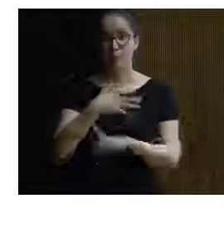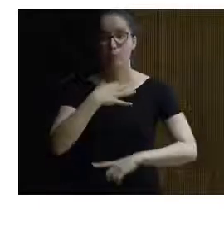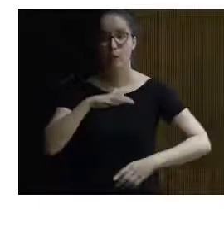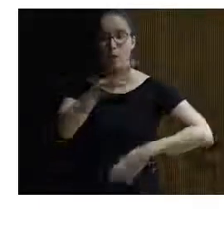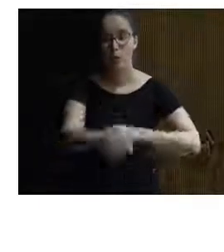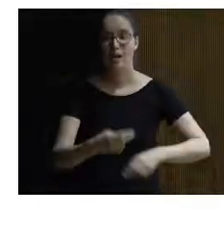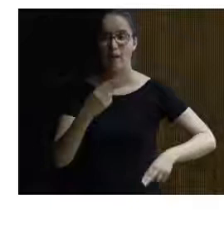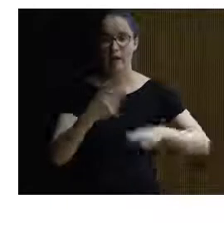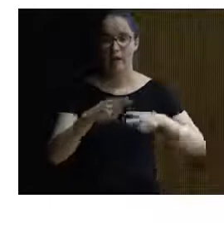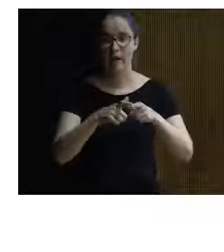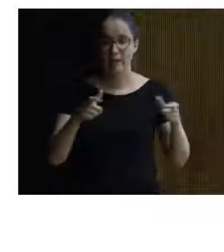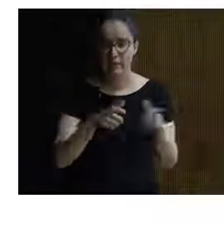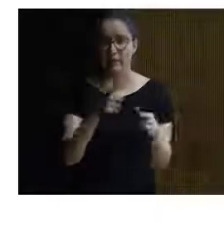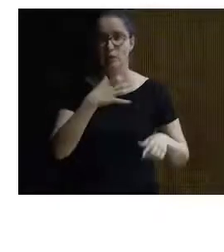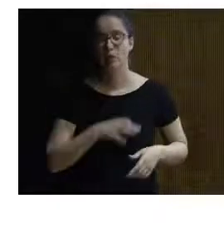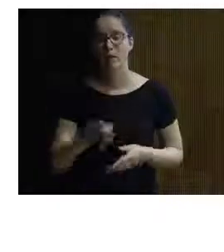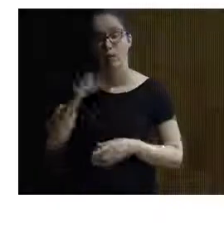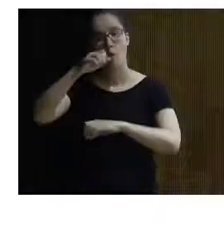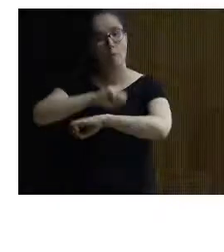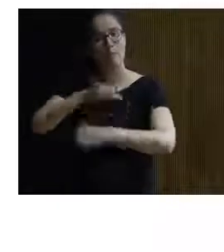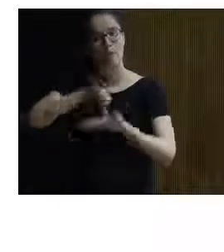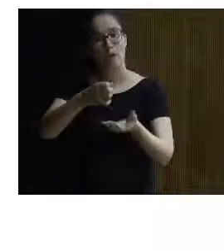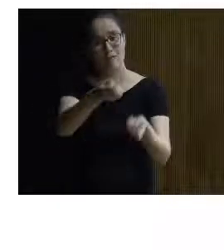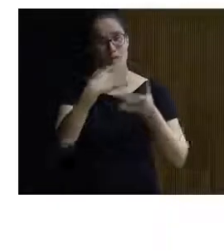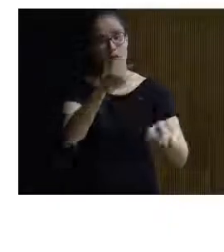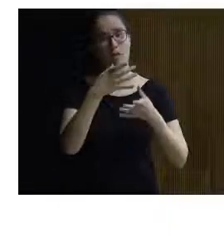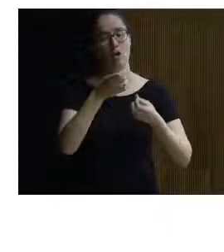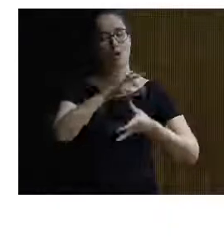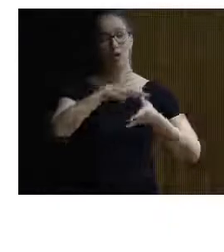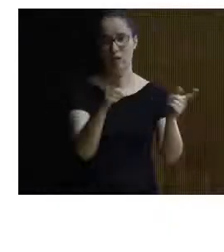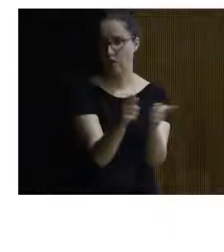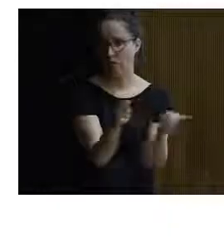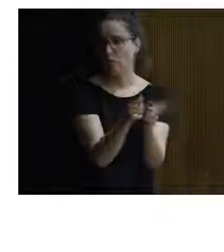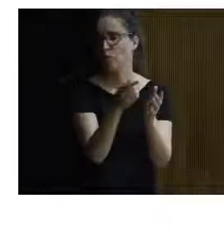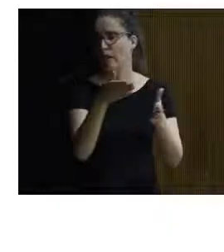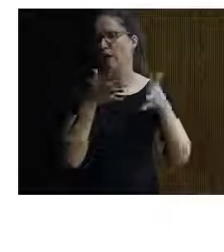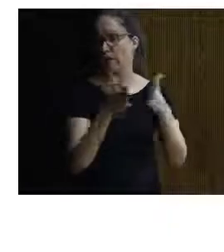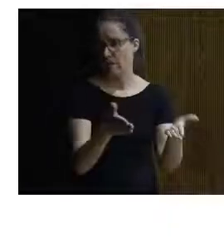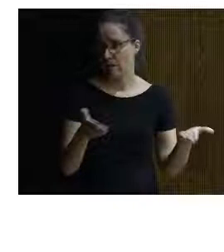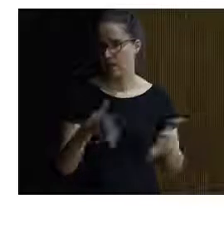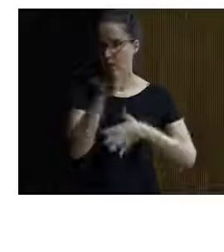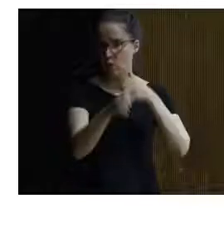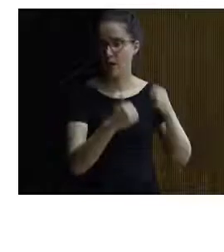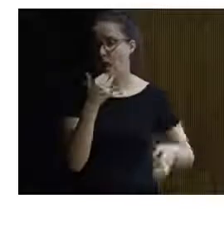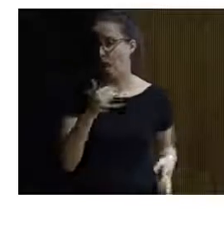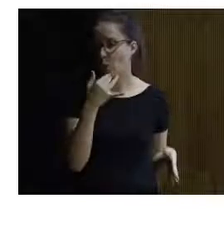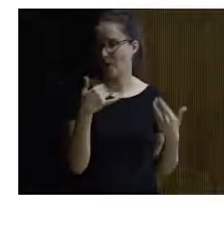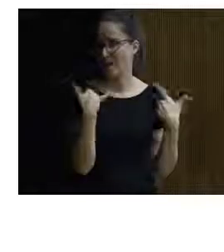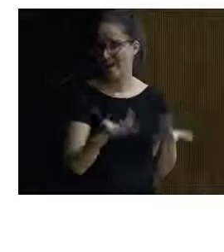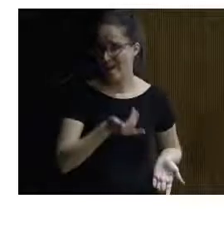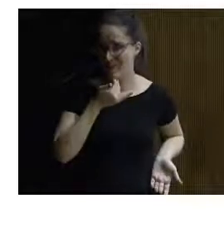sacar las entradas puede tener un punto de información una pequeña cafetería tienda para comprar algún souvenir